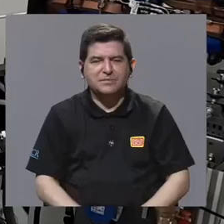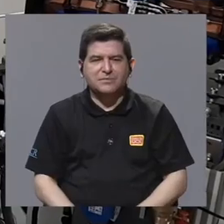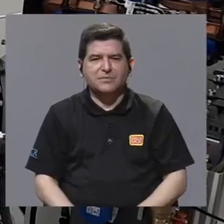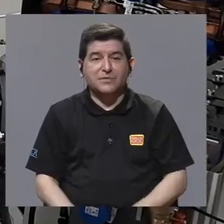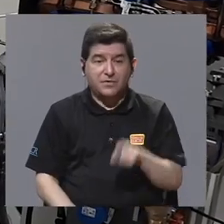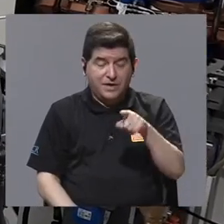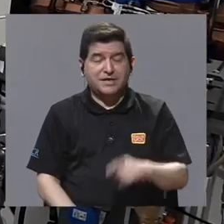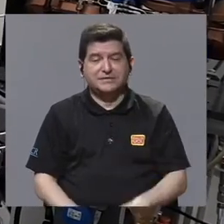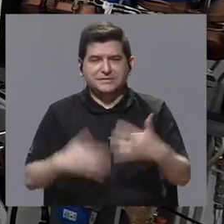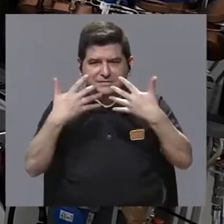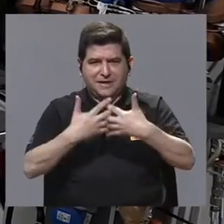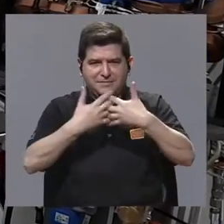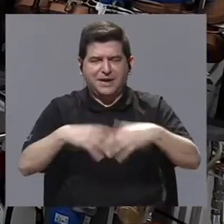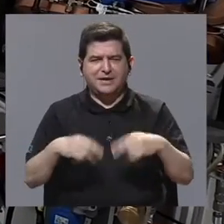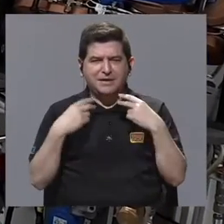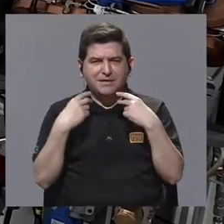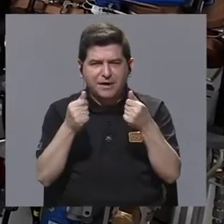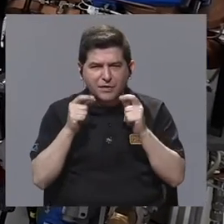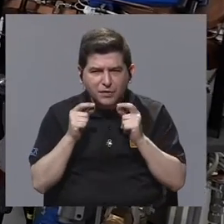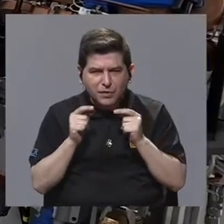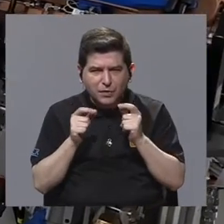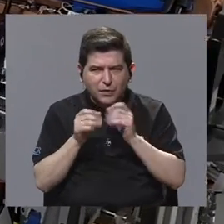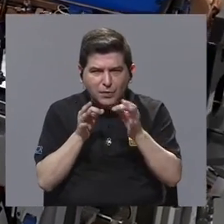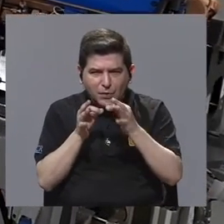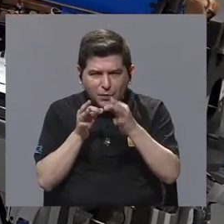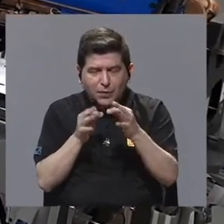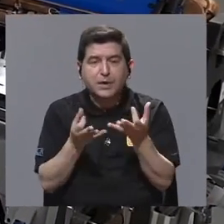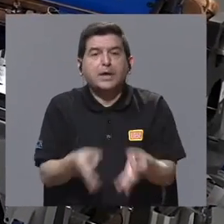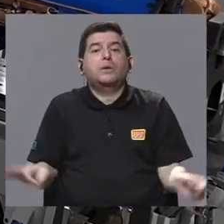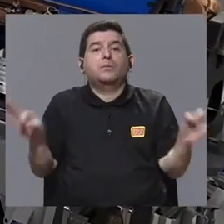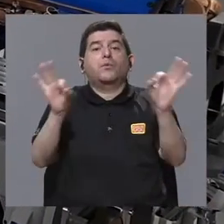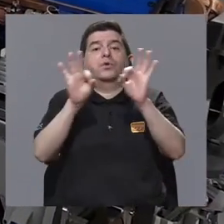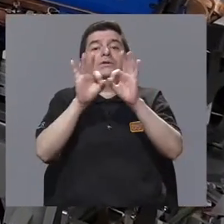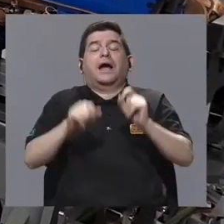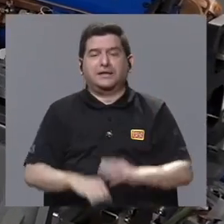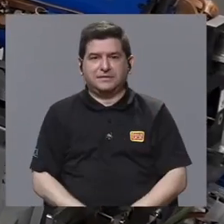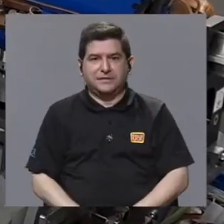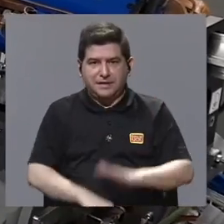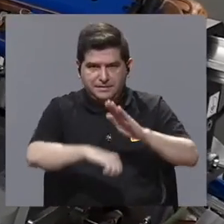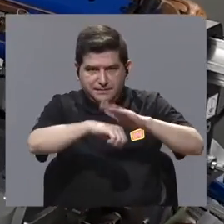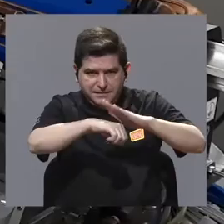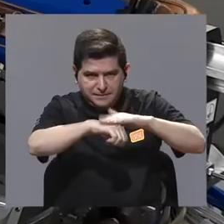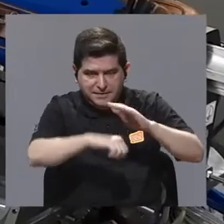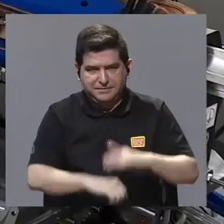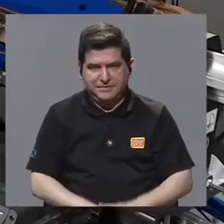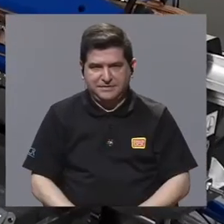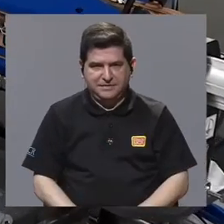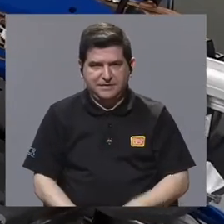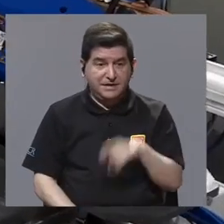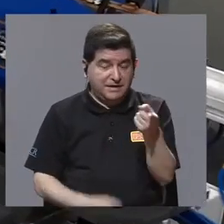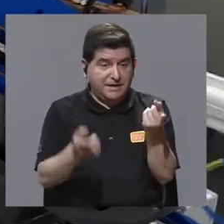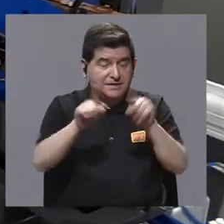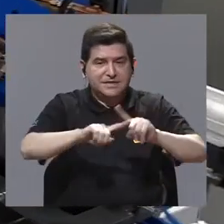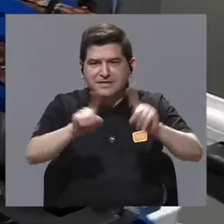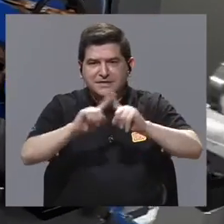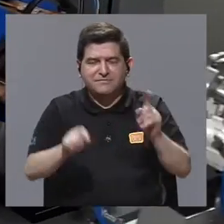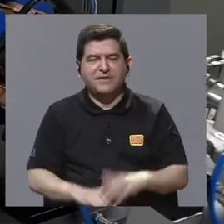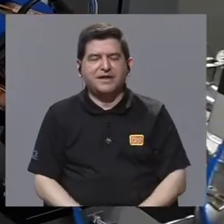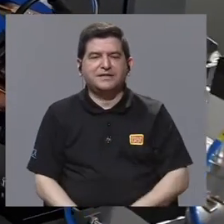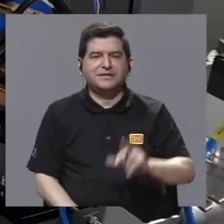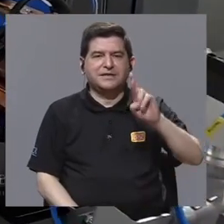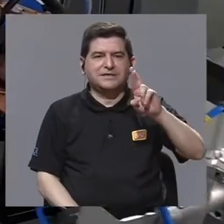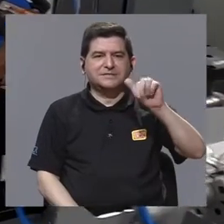el ciclotrón, como mencionaba Ralph, es el equipo más importante para la generación de los diversos